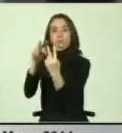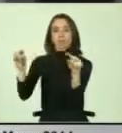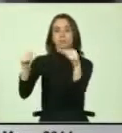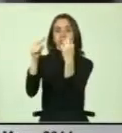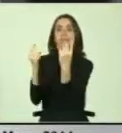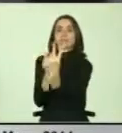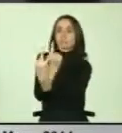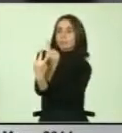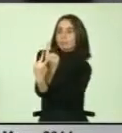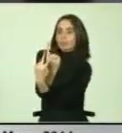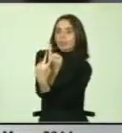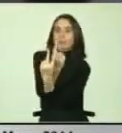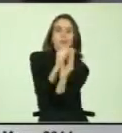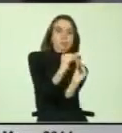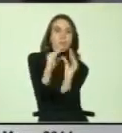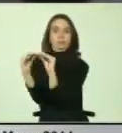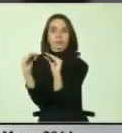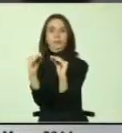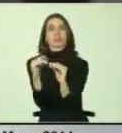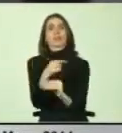necesita una judicialización de ellos.